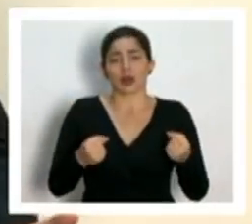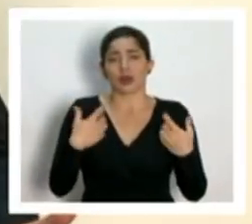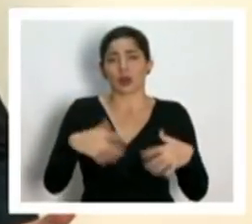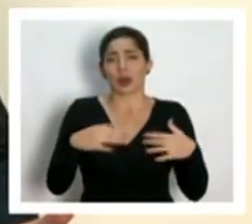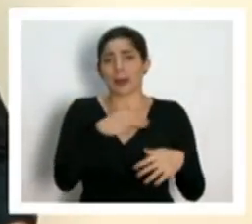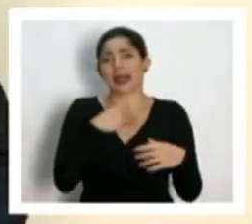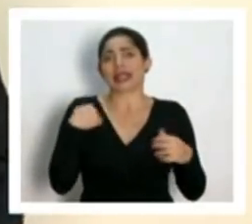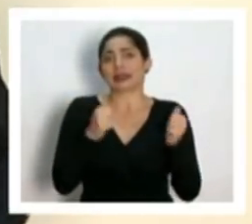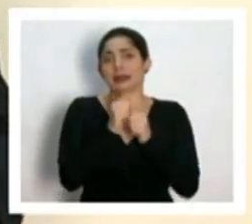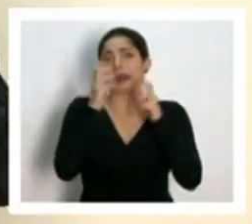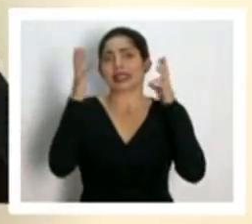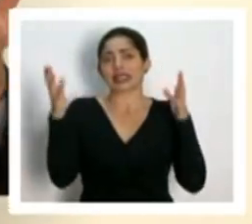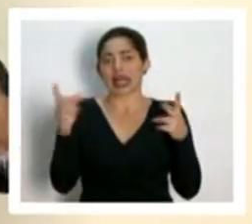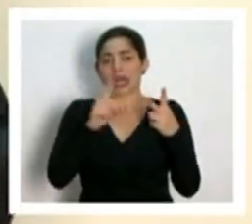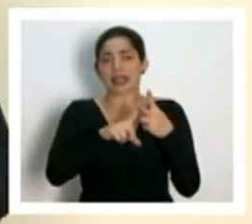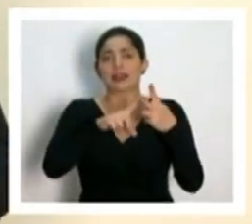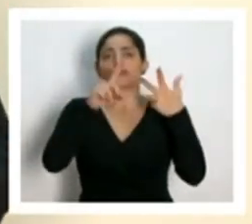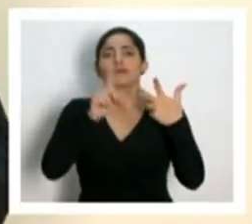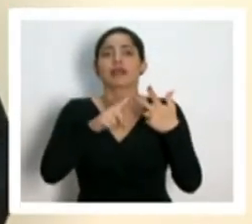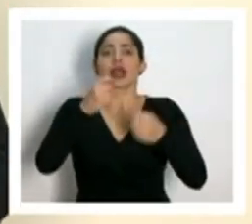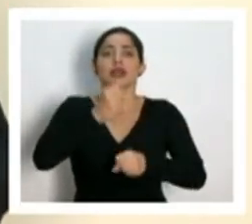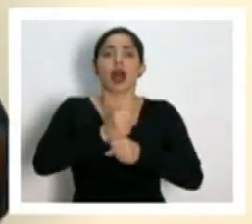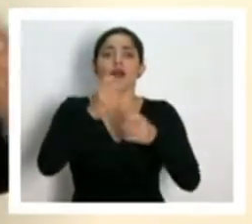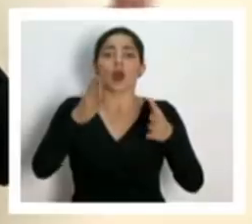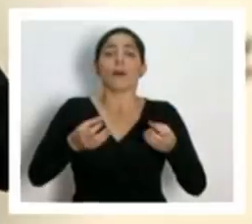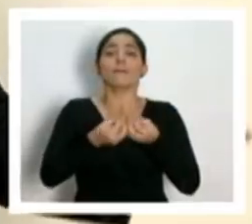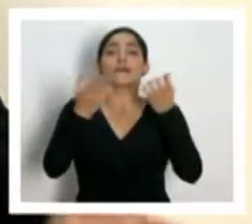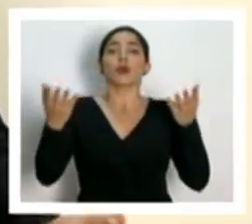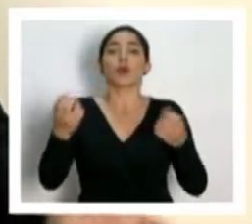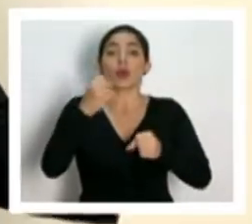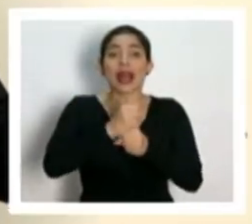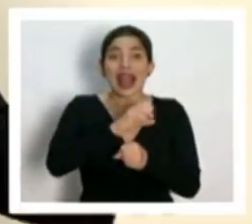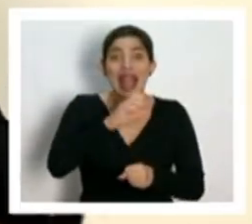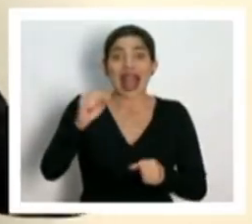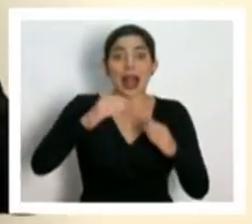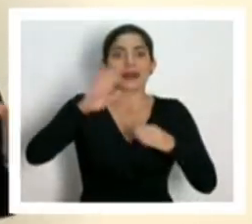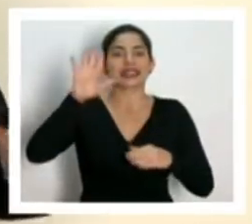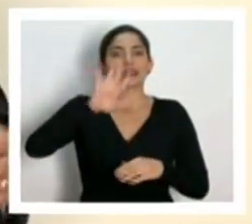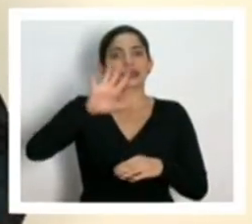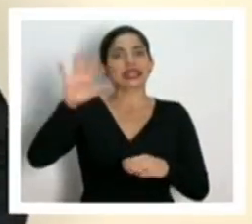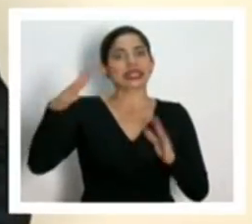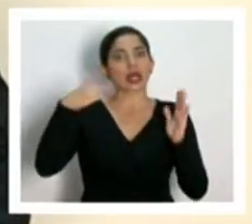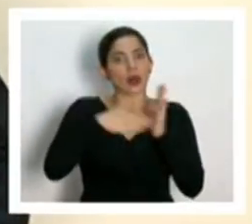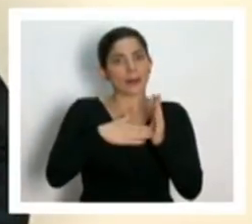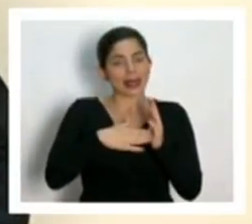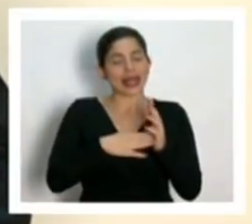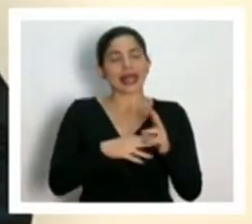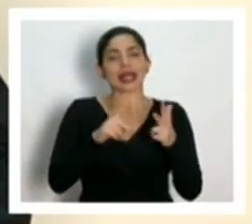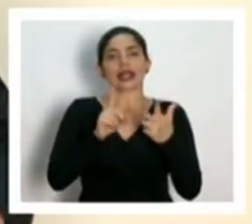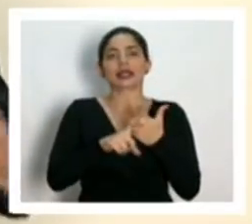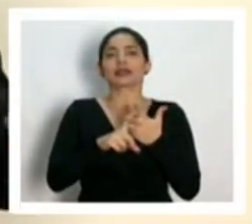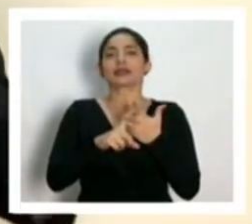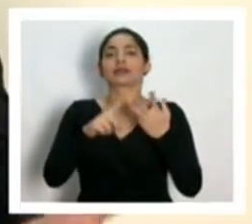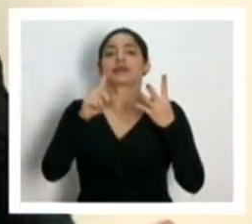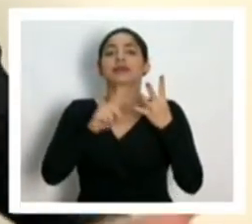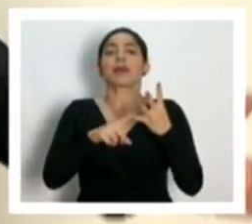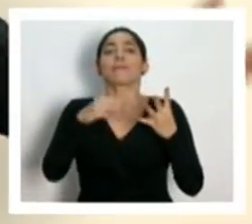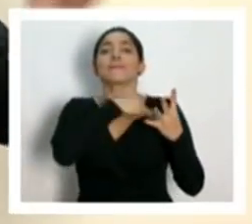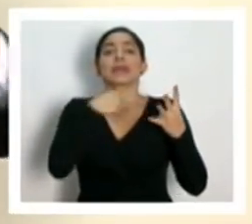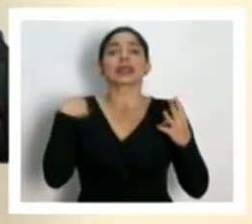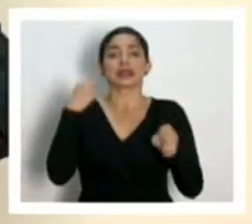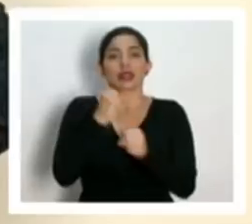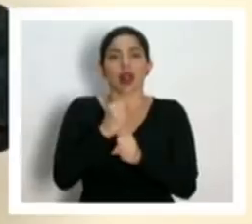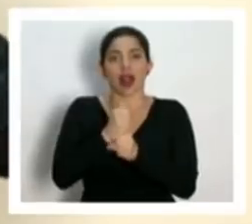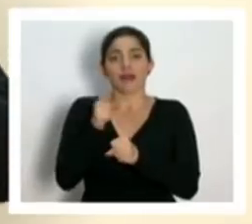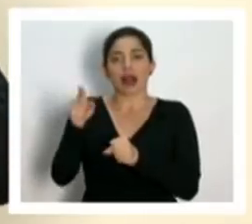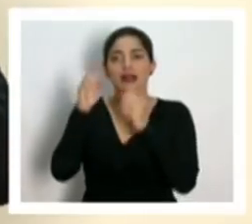ministerios más grandes estamos hablando de los funcionarios públicos de la caja que son más de 55 mil el ministerio de trabajo que tiene